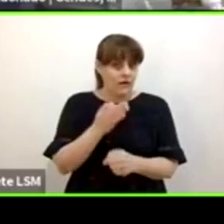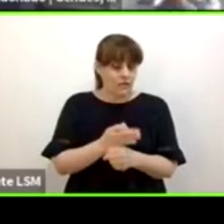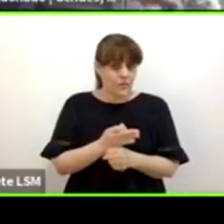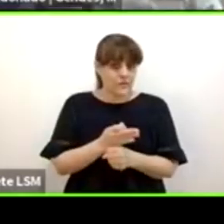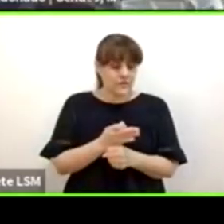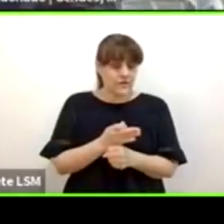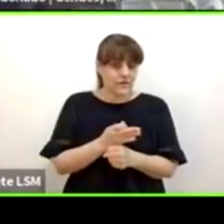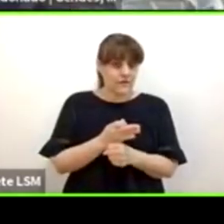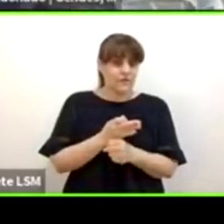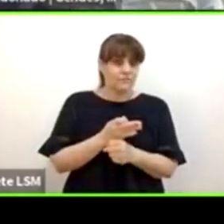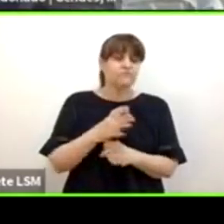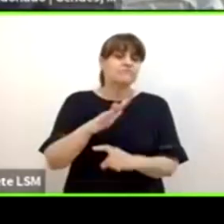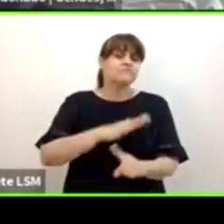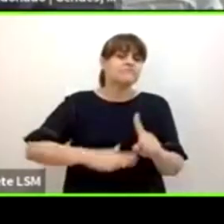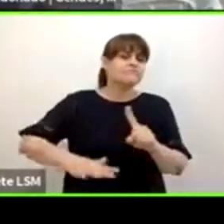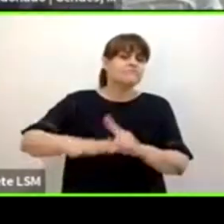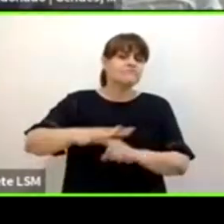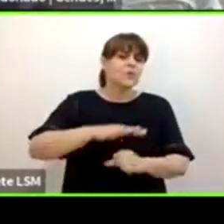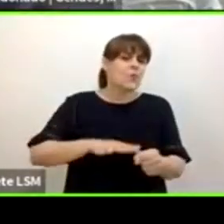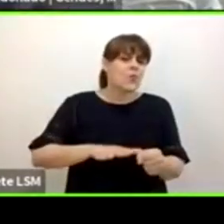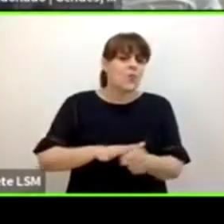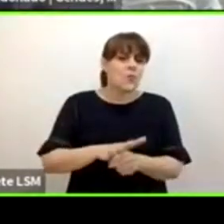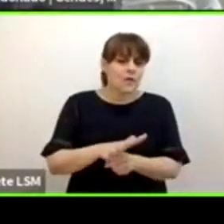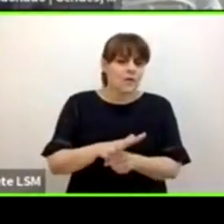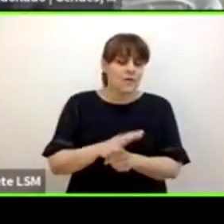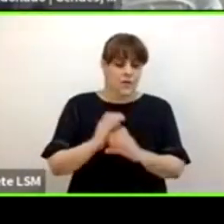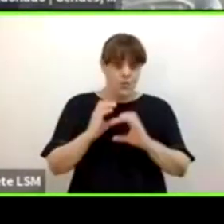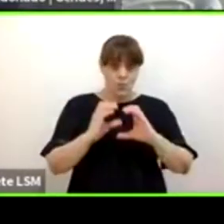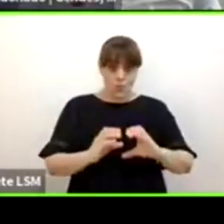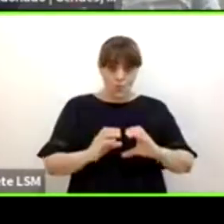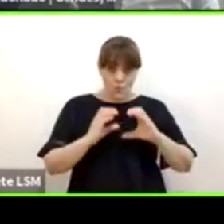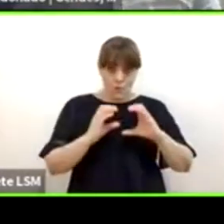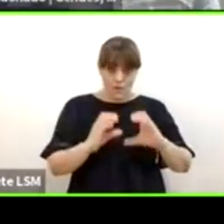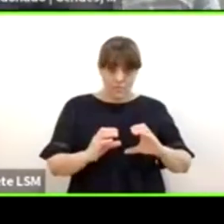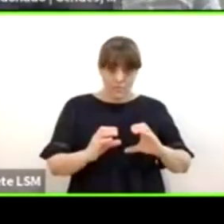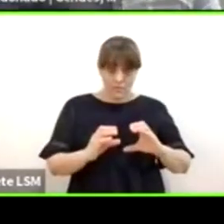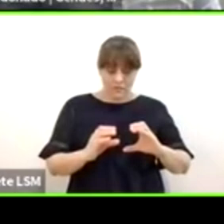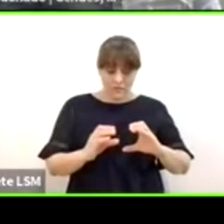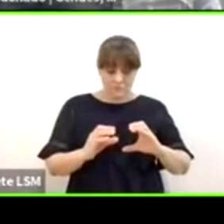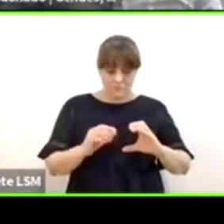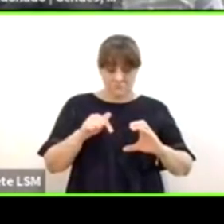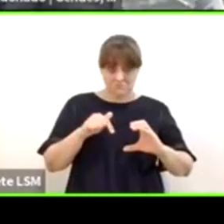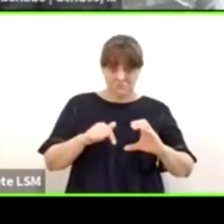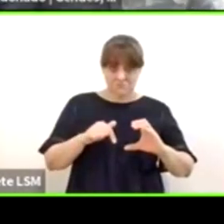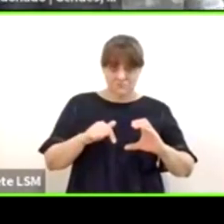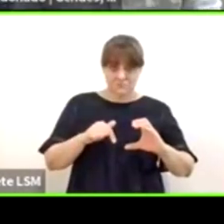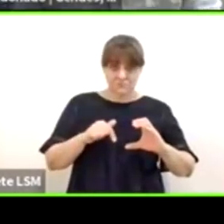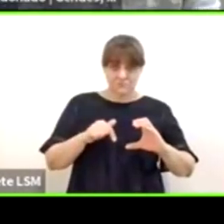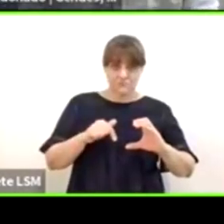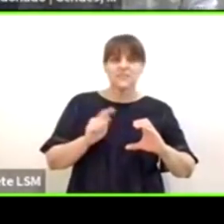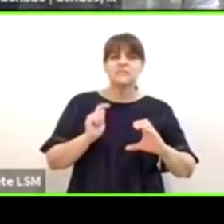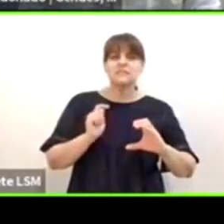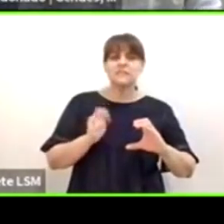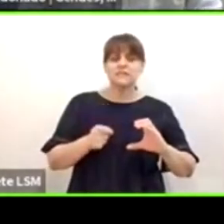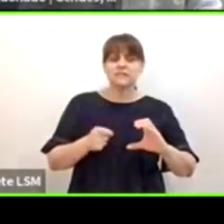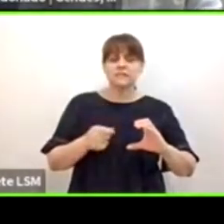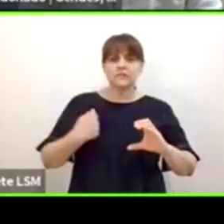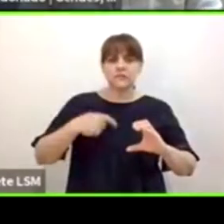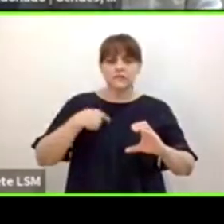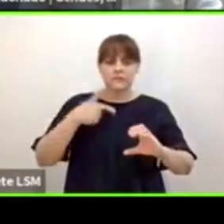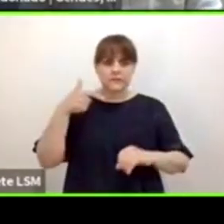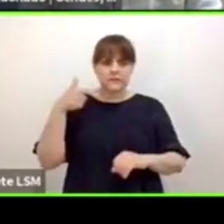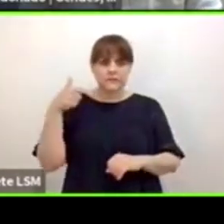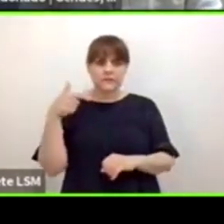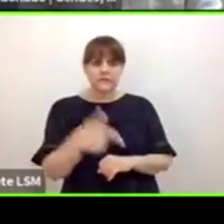en la que cuidar nos revela en este momento muy claramente la la importancia